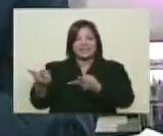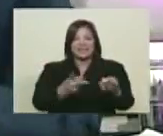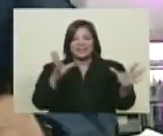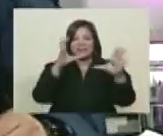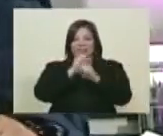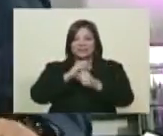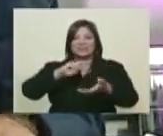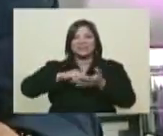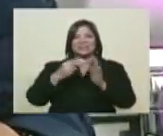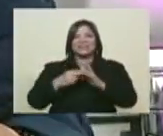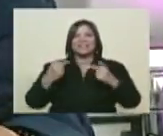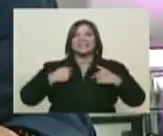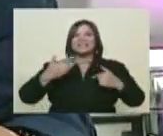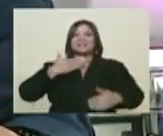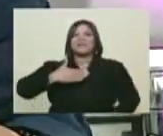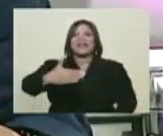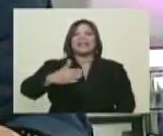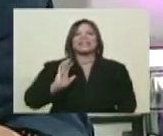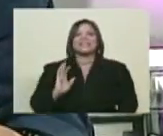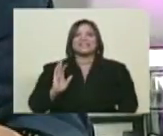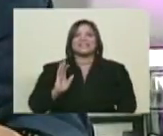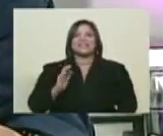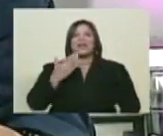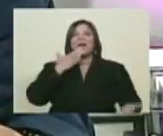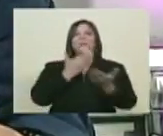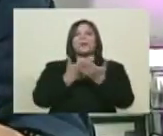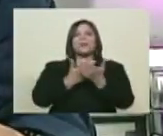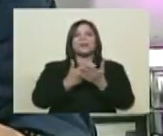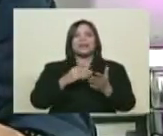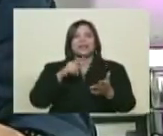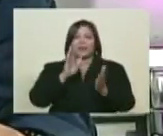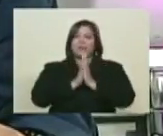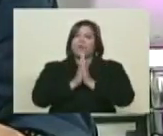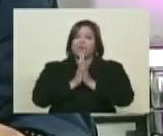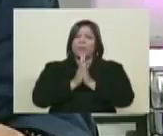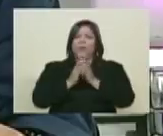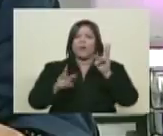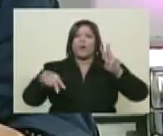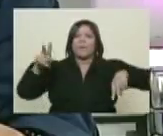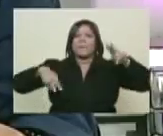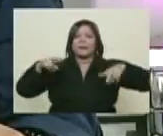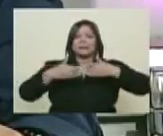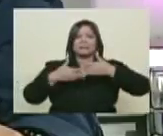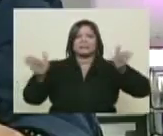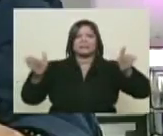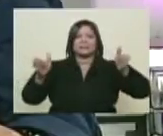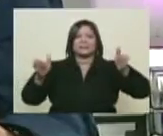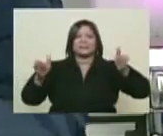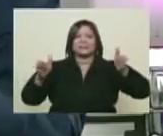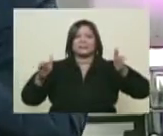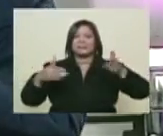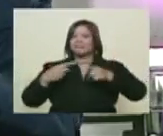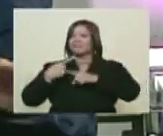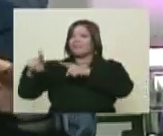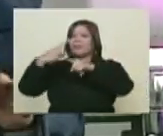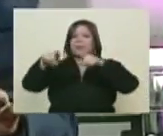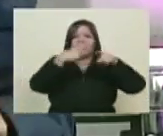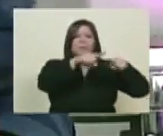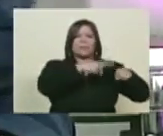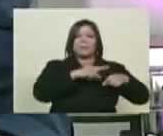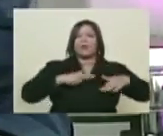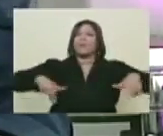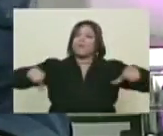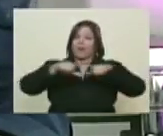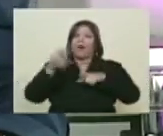noches. Bueno, yo me adelanto, chico. Yo quiero proponerle a Pedro Calzadilla que esa exposición la convirtamos en una exposición itinerante, que podamos llevarla a todos los